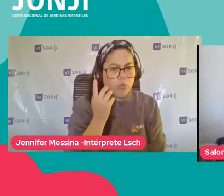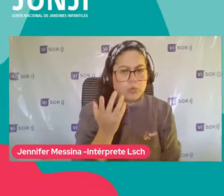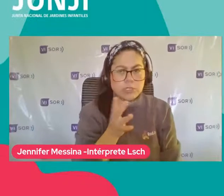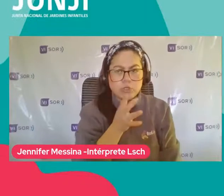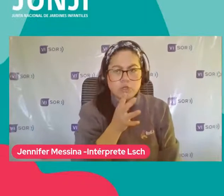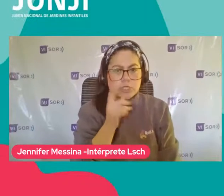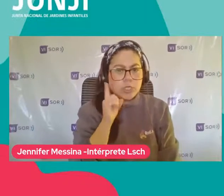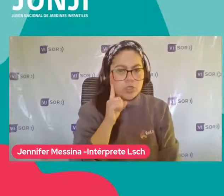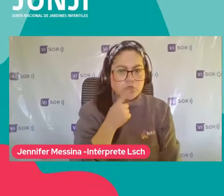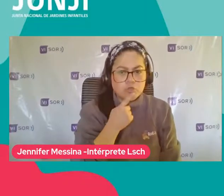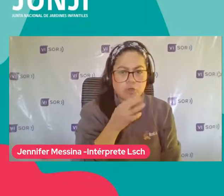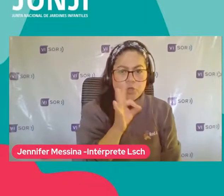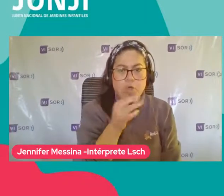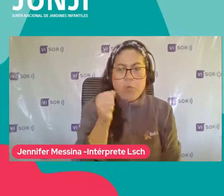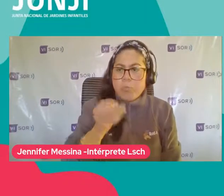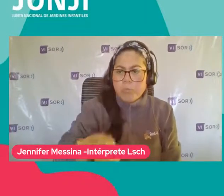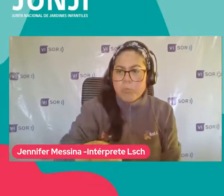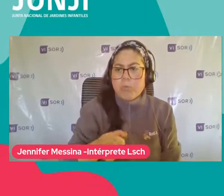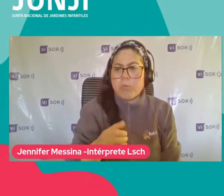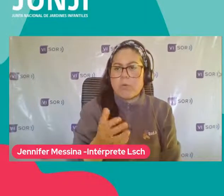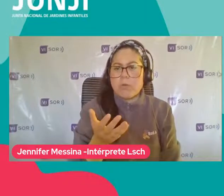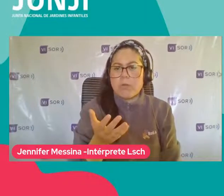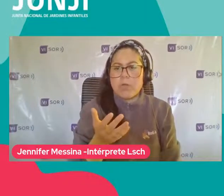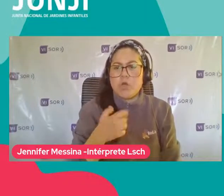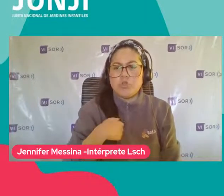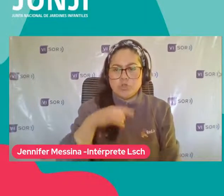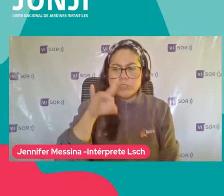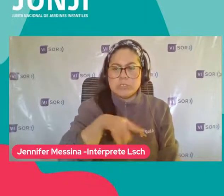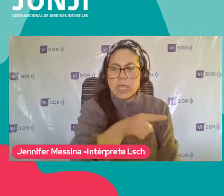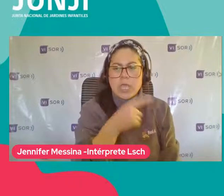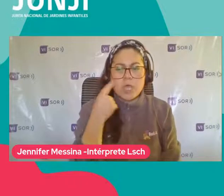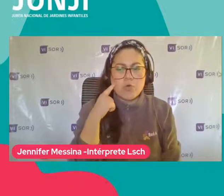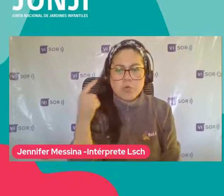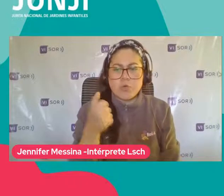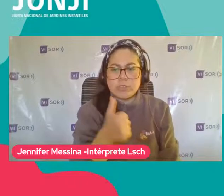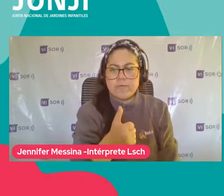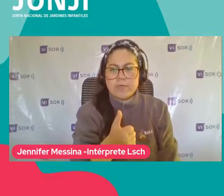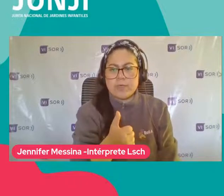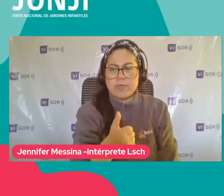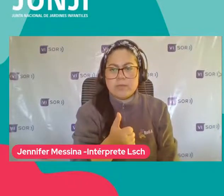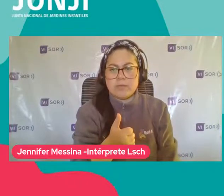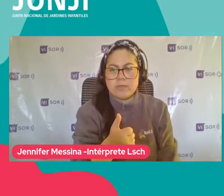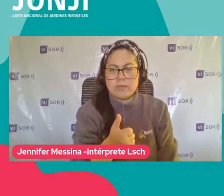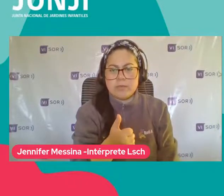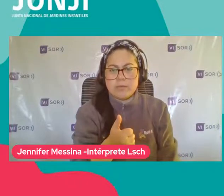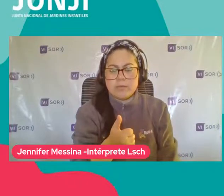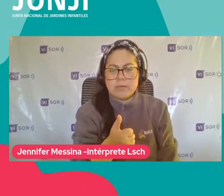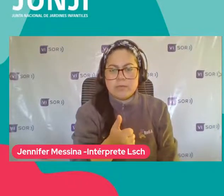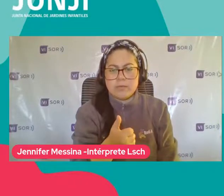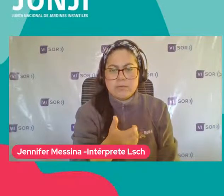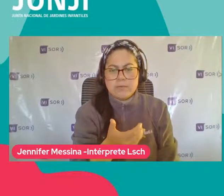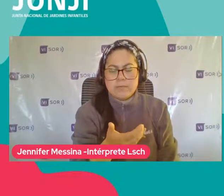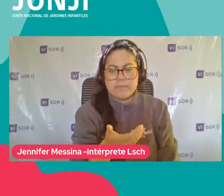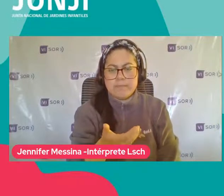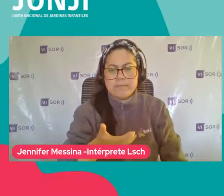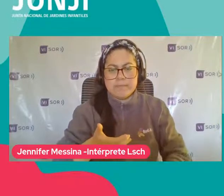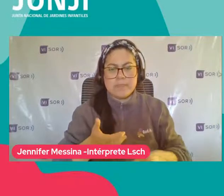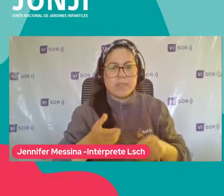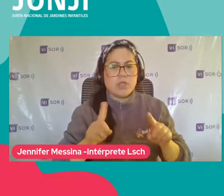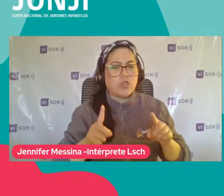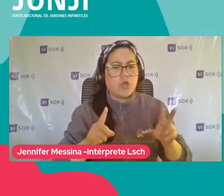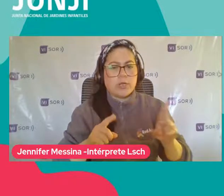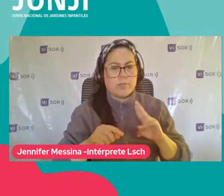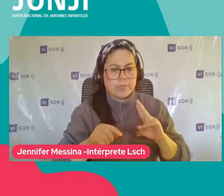si no me quiere hacer caso O yo sé que está escuchando Pero en realidad No No No ¿Cómo se llama? No me